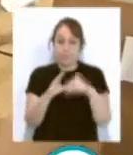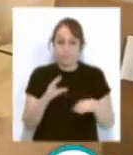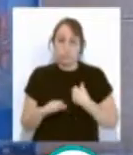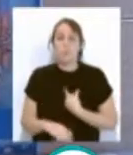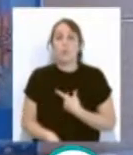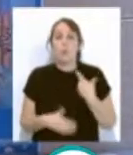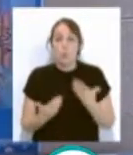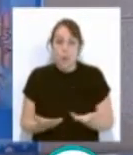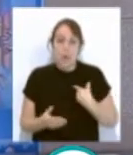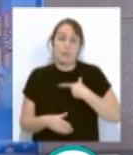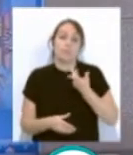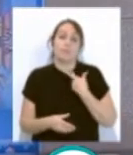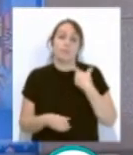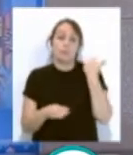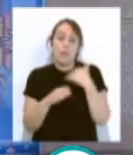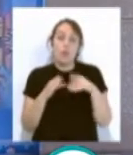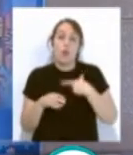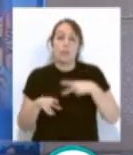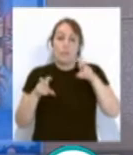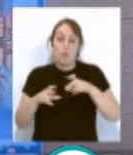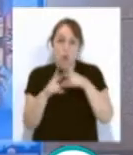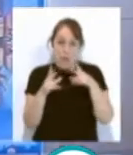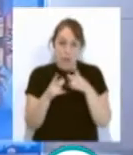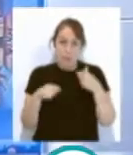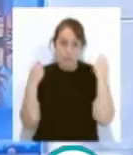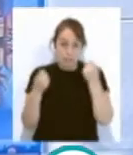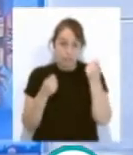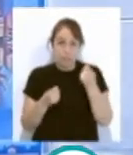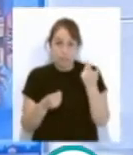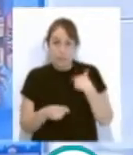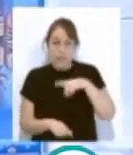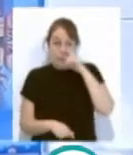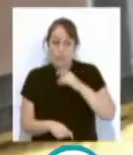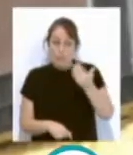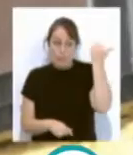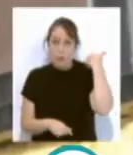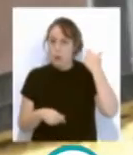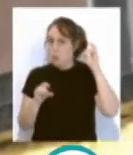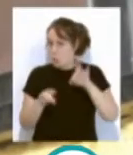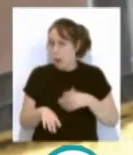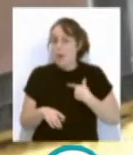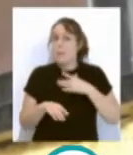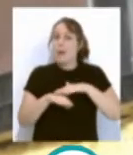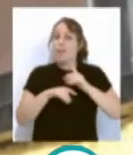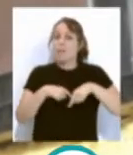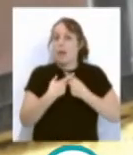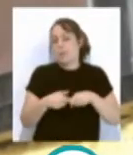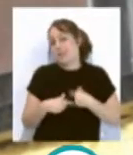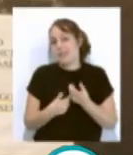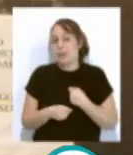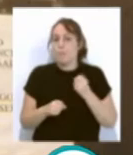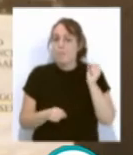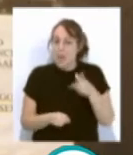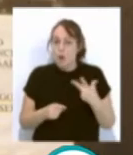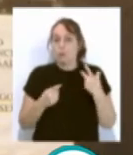a la Dirección de Asuntos Sociales. La campaña va dirigida, como en años anteriores, a las familias con menores que se encuentren en una peor